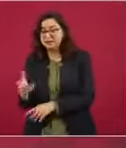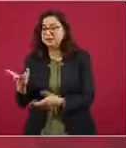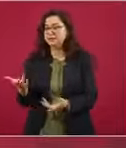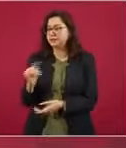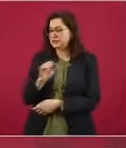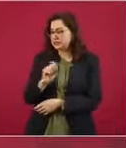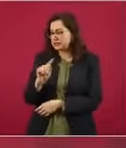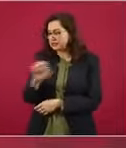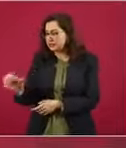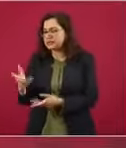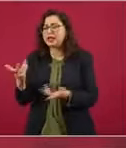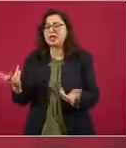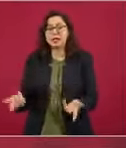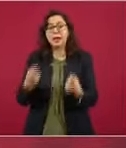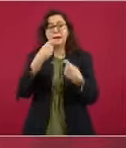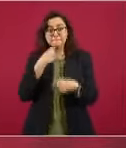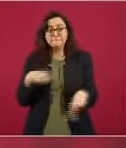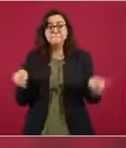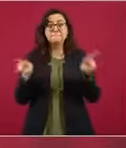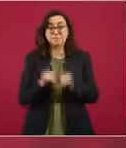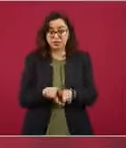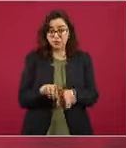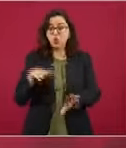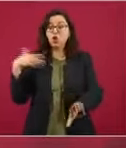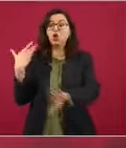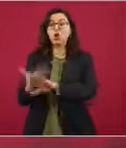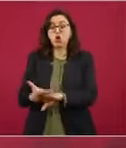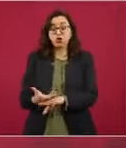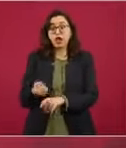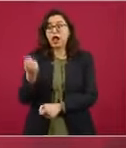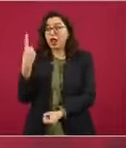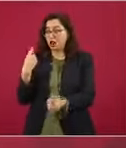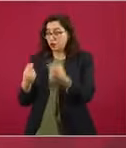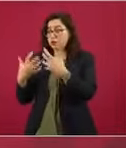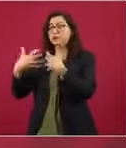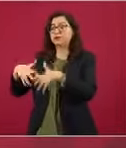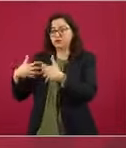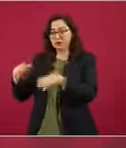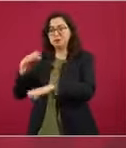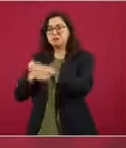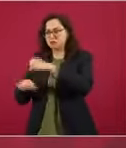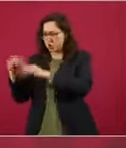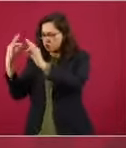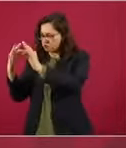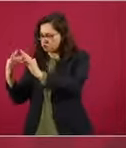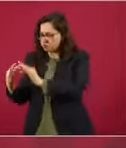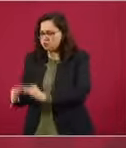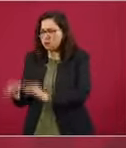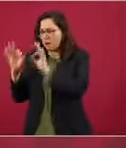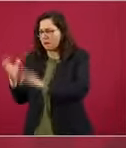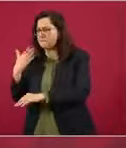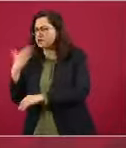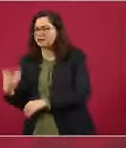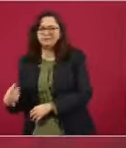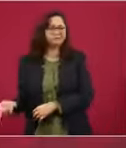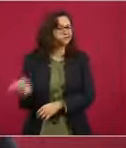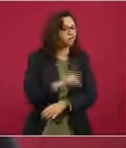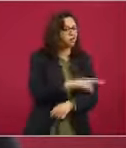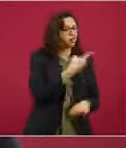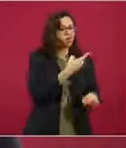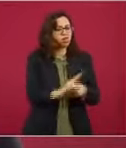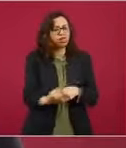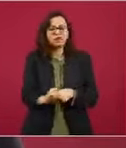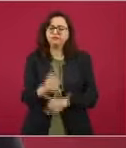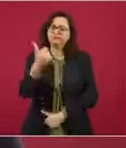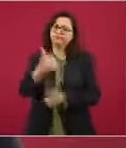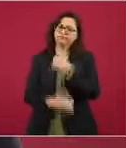enfrentan una competencia desleal. Este fenómeno lo hemos también asociado a